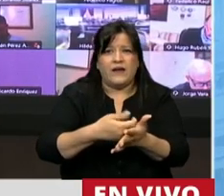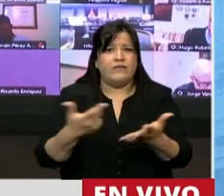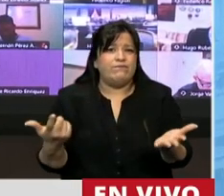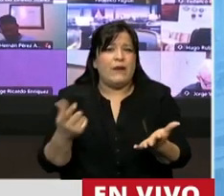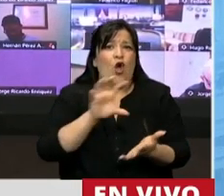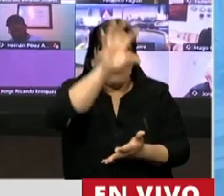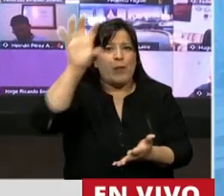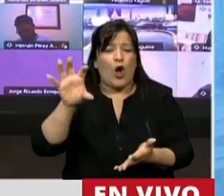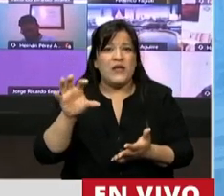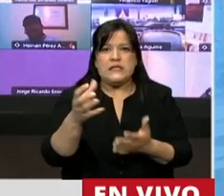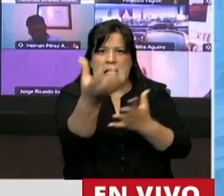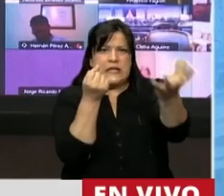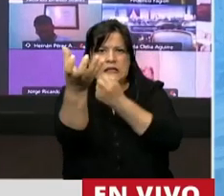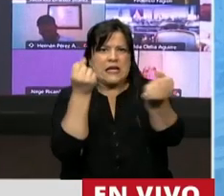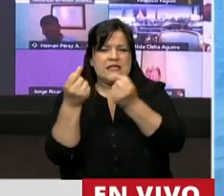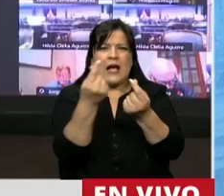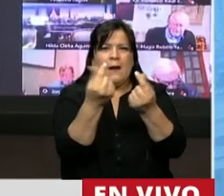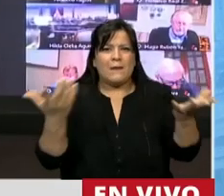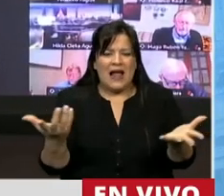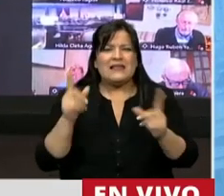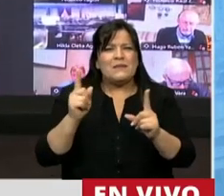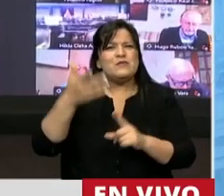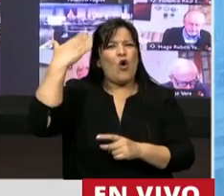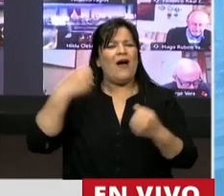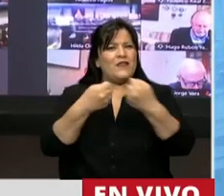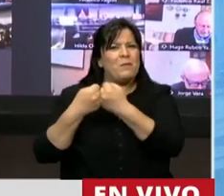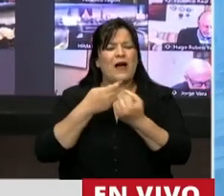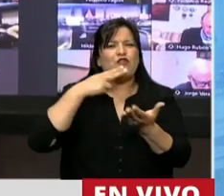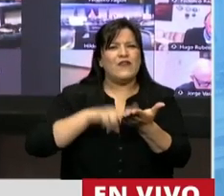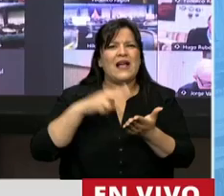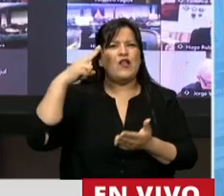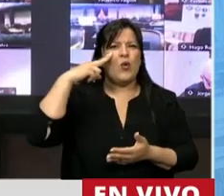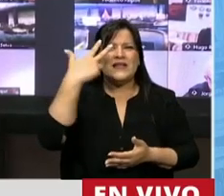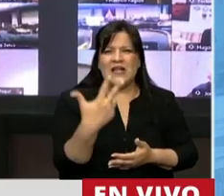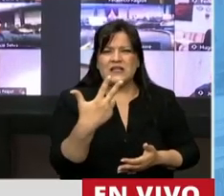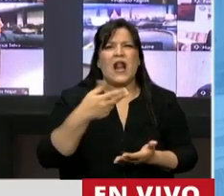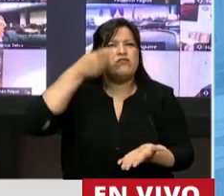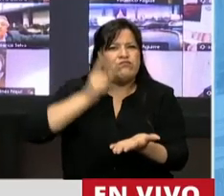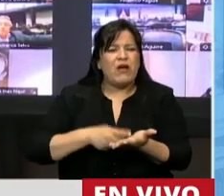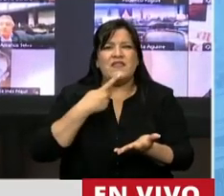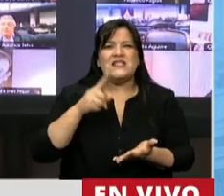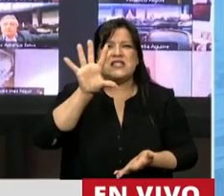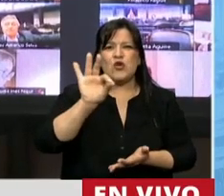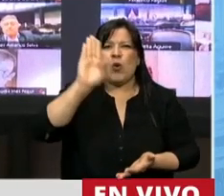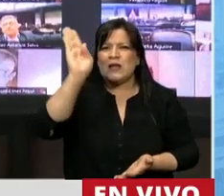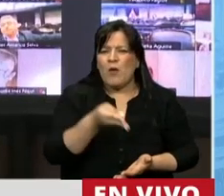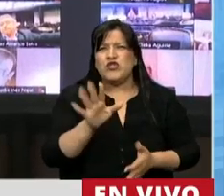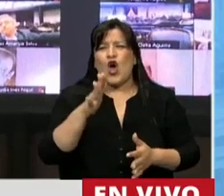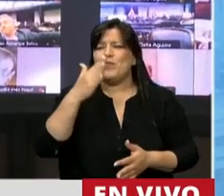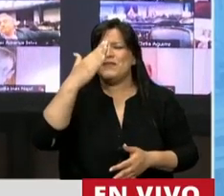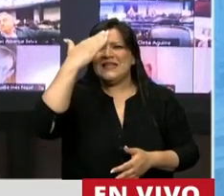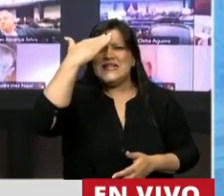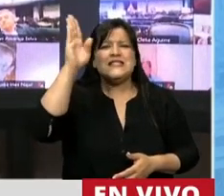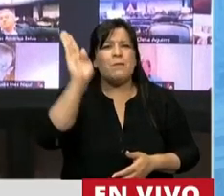de las provincias a las cuales en el pacto fiscal del 93 se les impuso quitarles el 15%